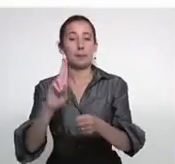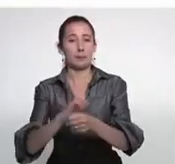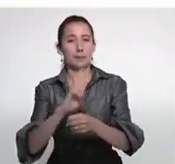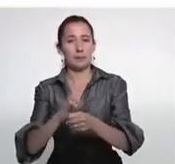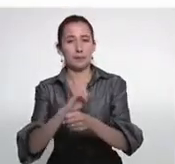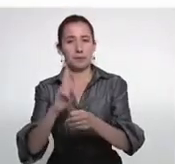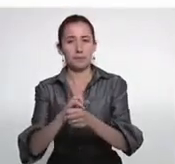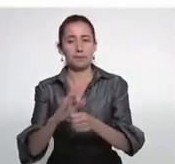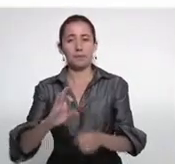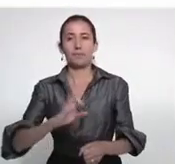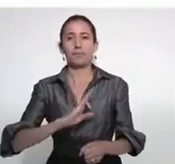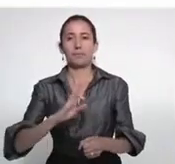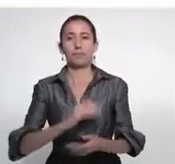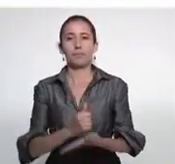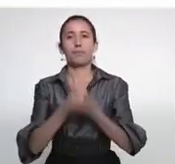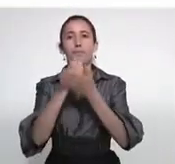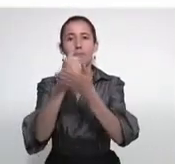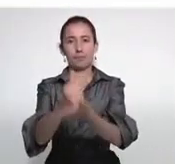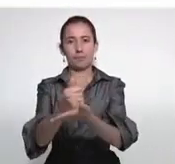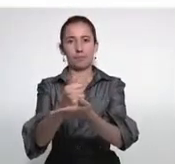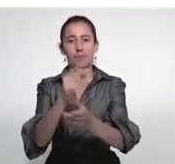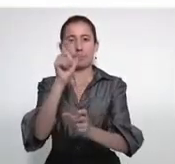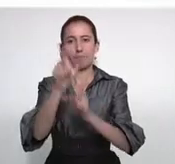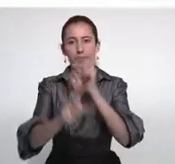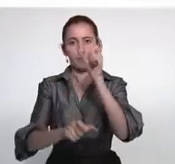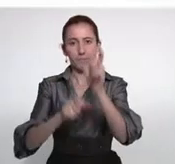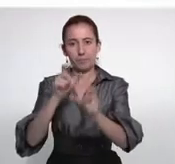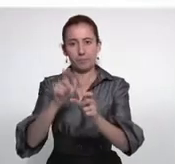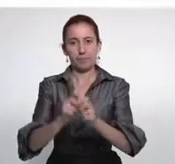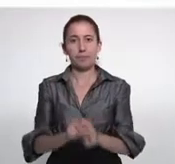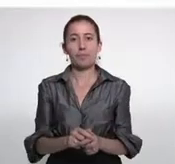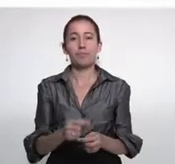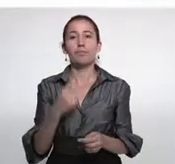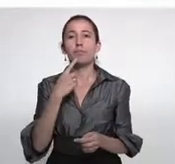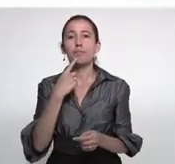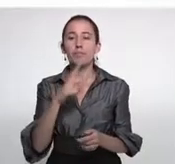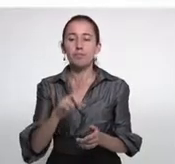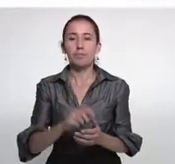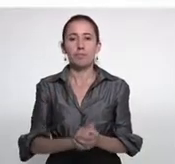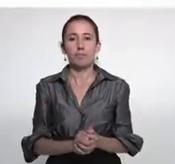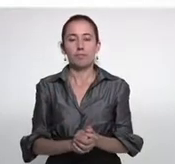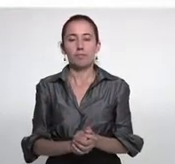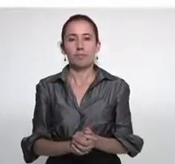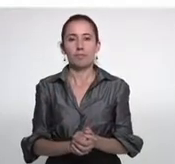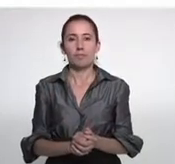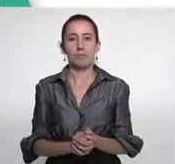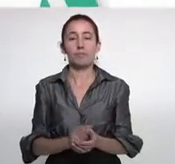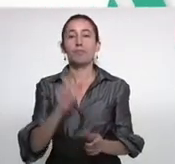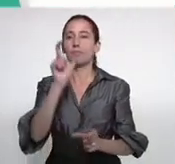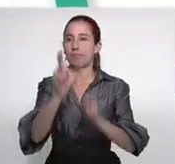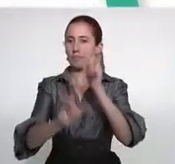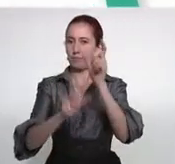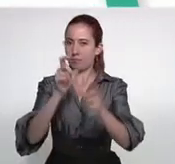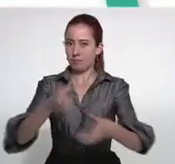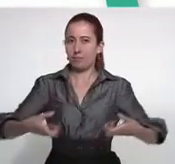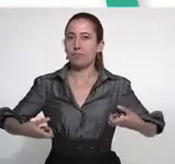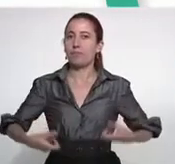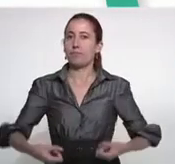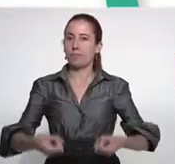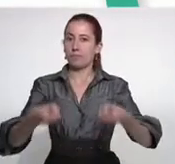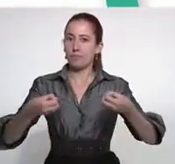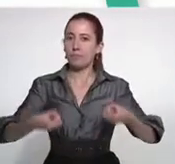Emplear técnicas de apoyo al evacuar a la persona con discapacidad de acuerdo al siguiente criterio. Persona con